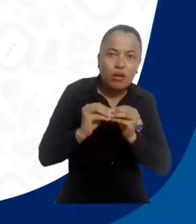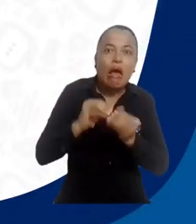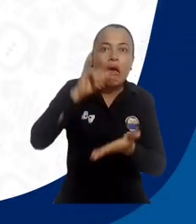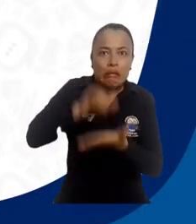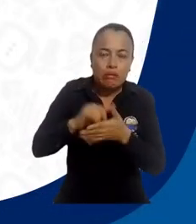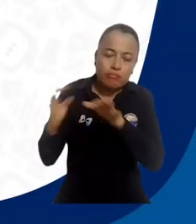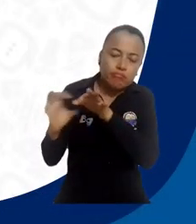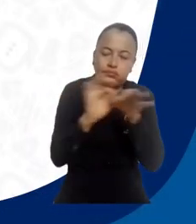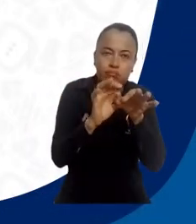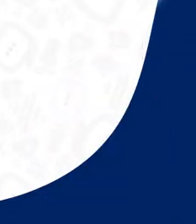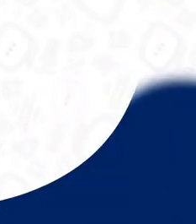e innovador.